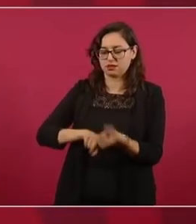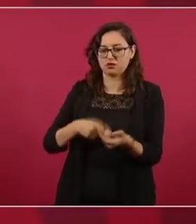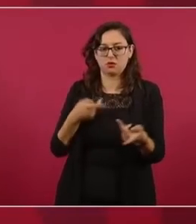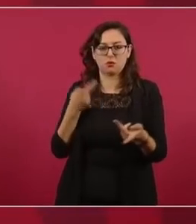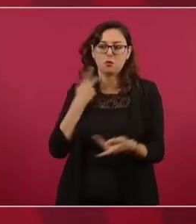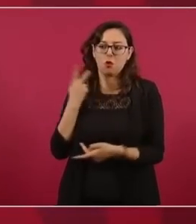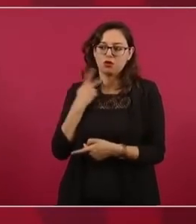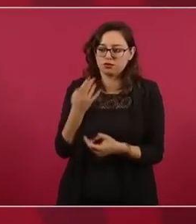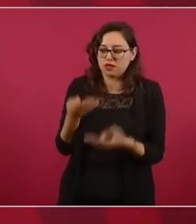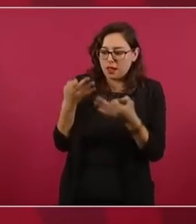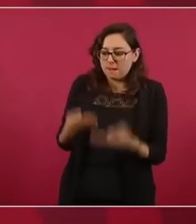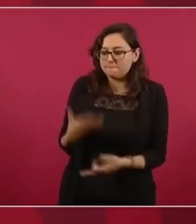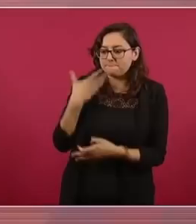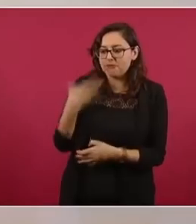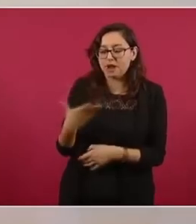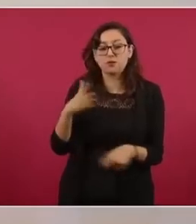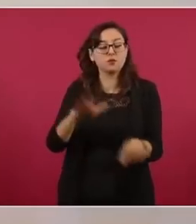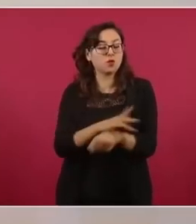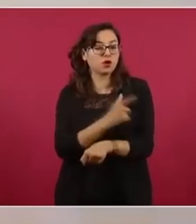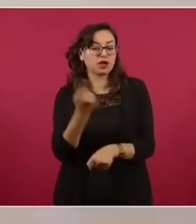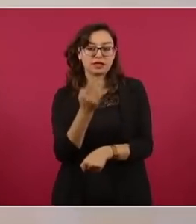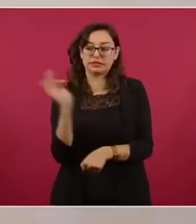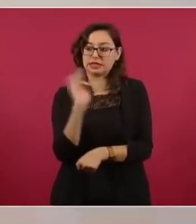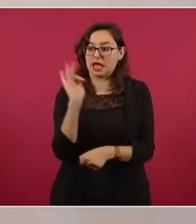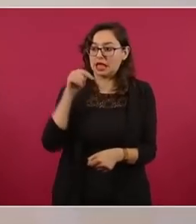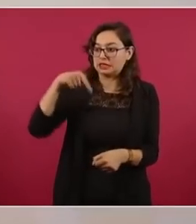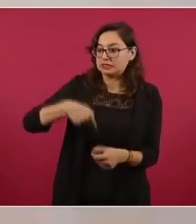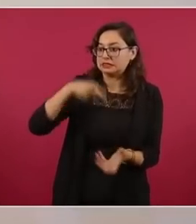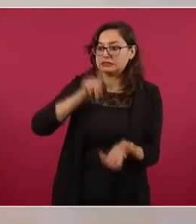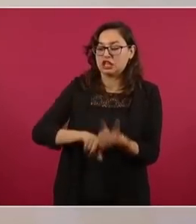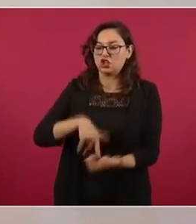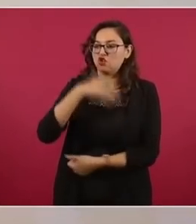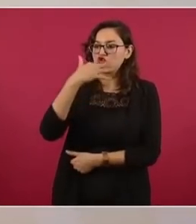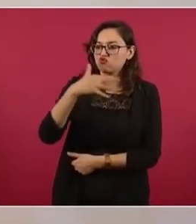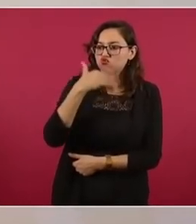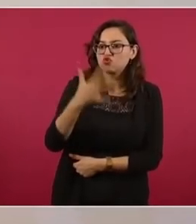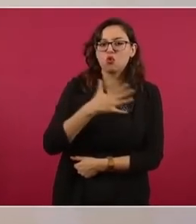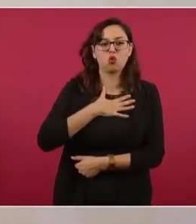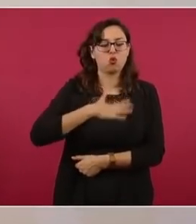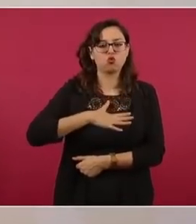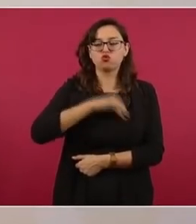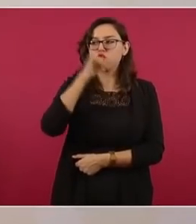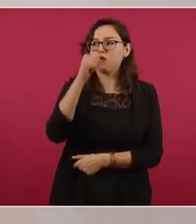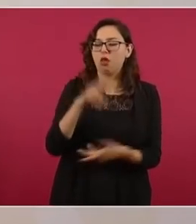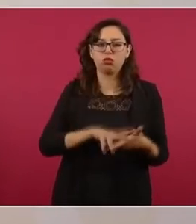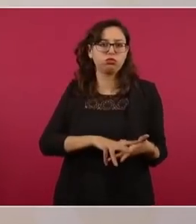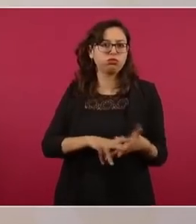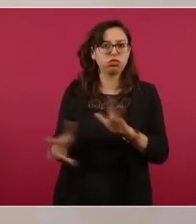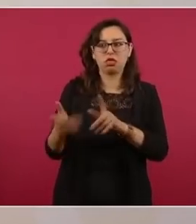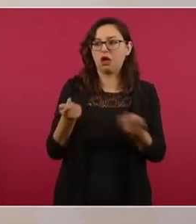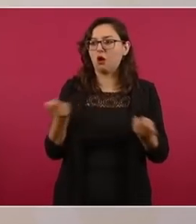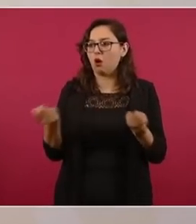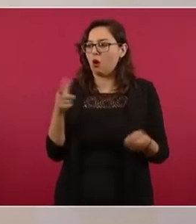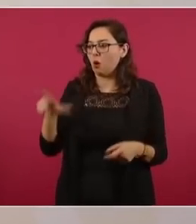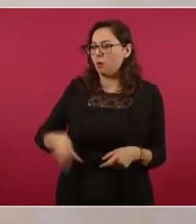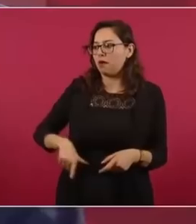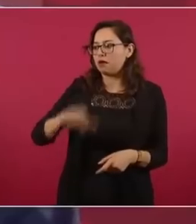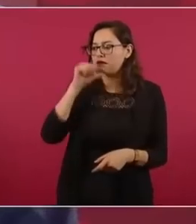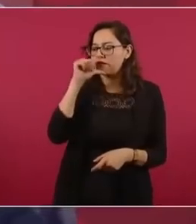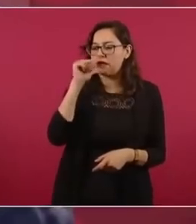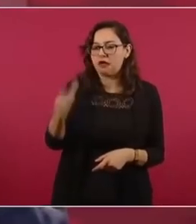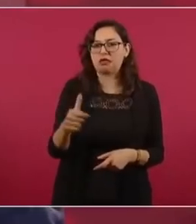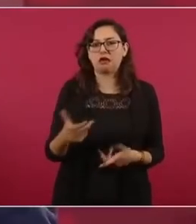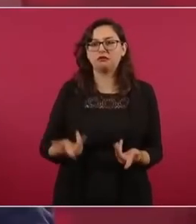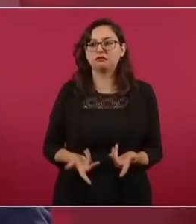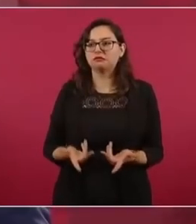pues no nos tomarían en cuenta, nadie nos escucharía, nos dirían vaya usted